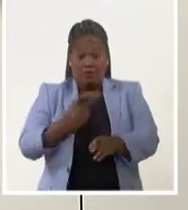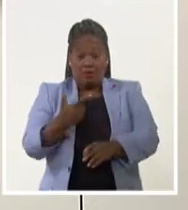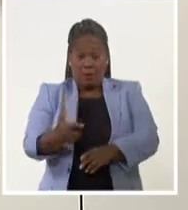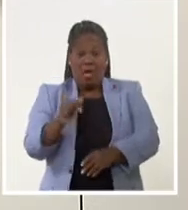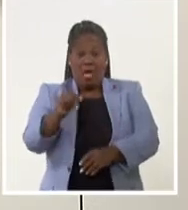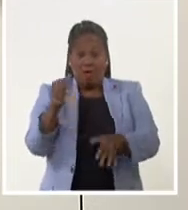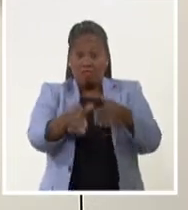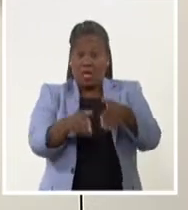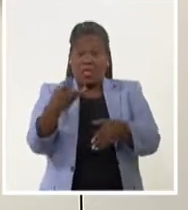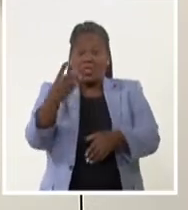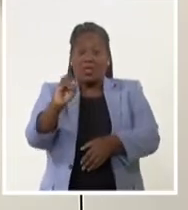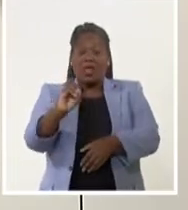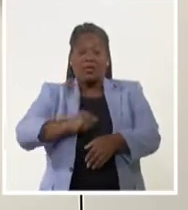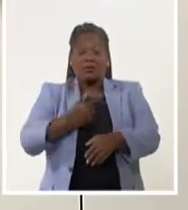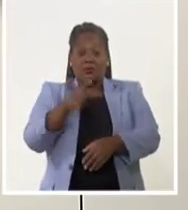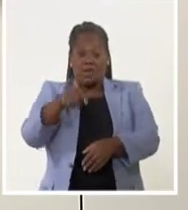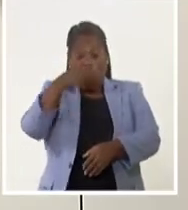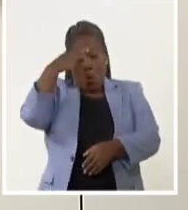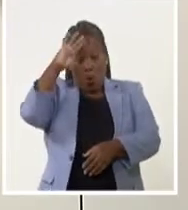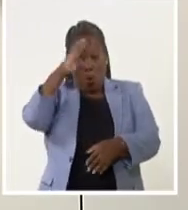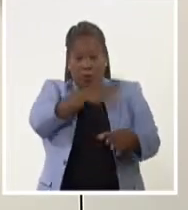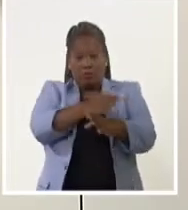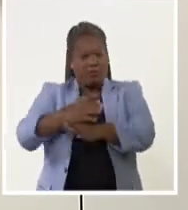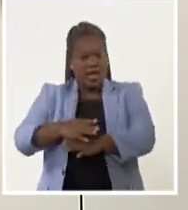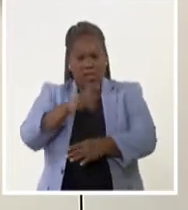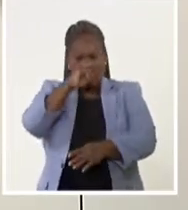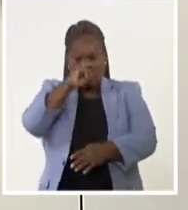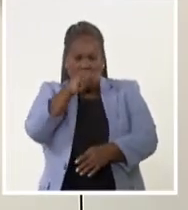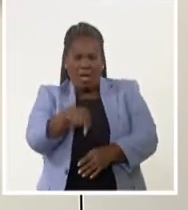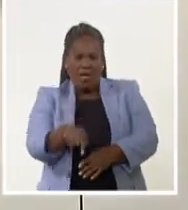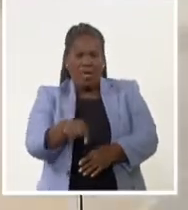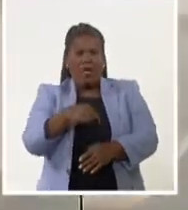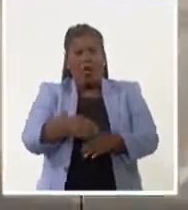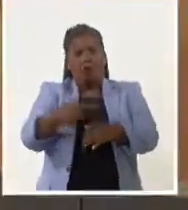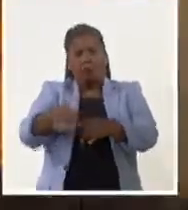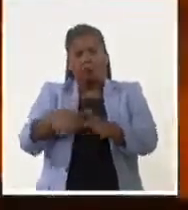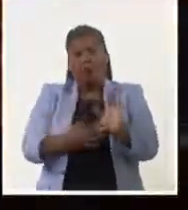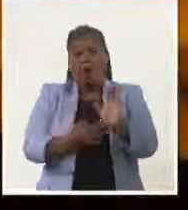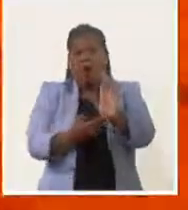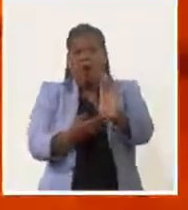30 artistas cubanos de distintas generaciones con obras de diversos formatos.